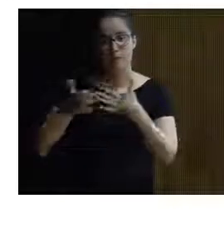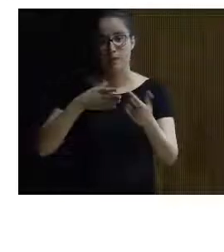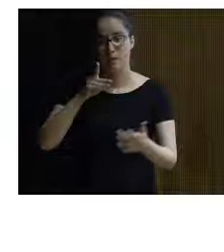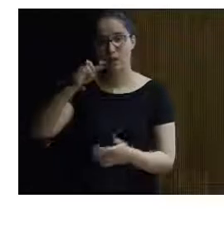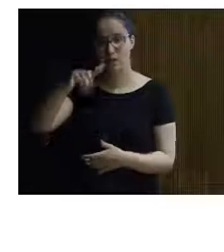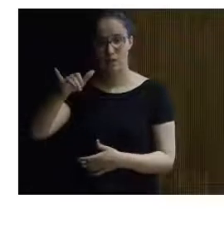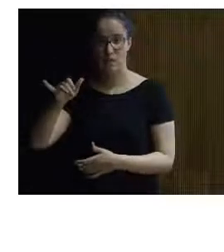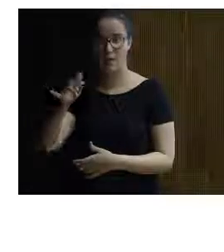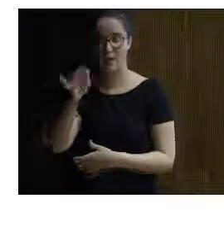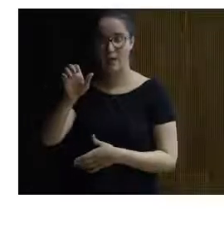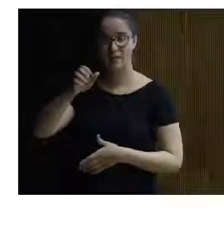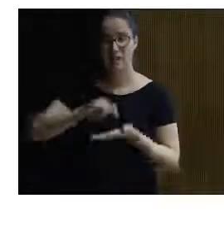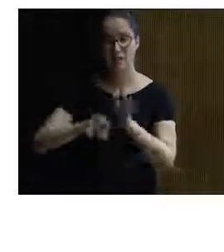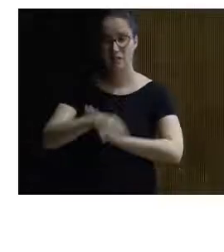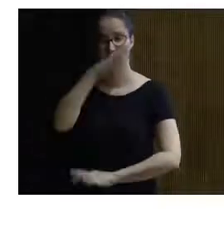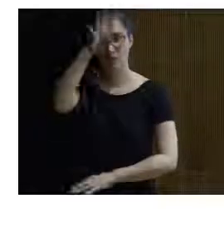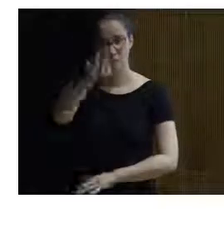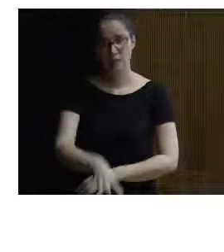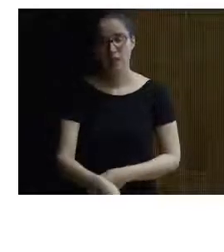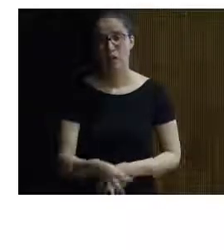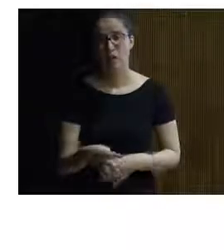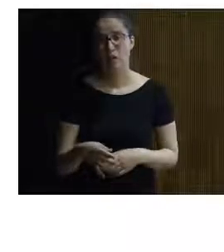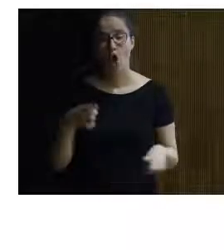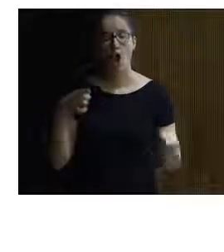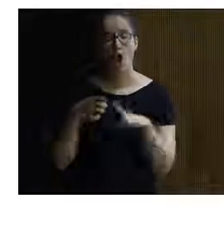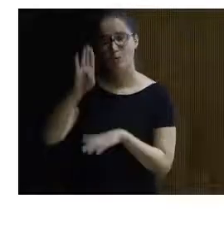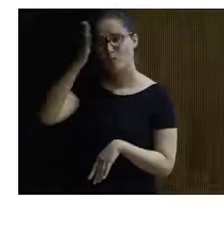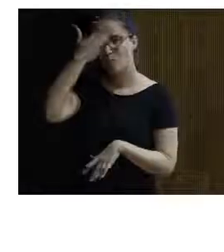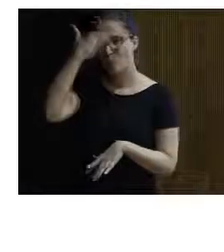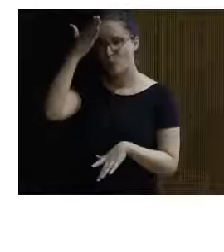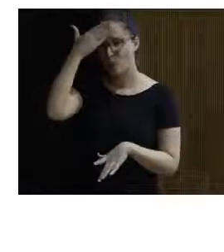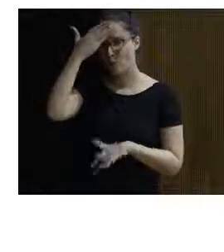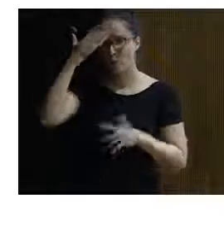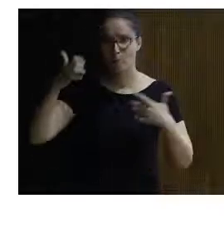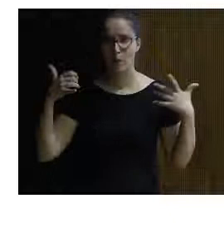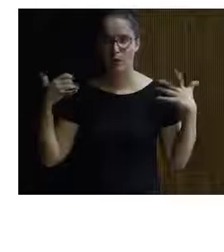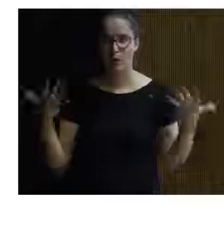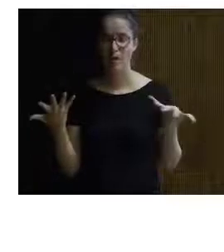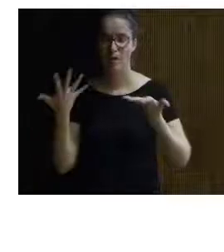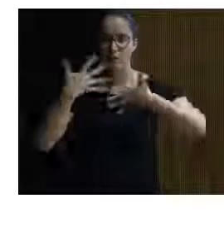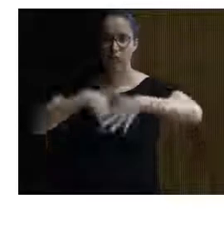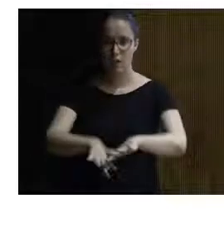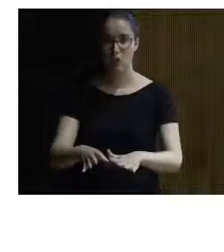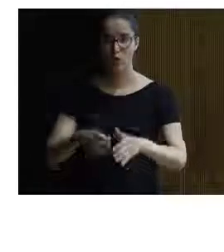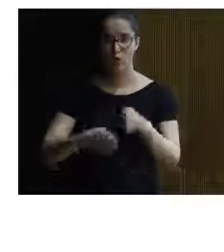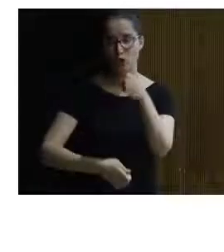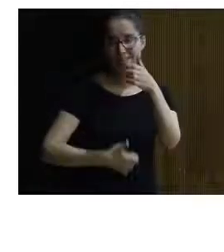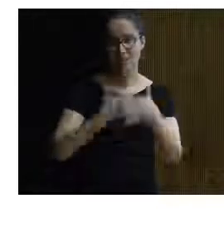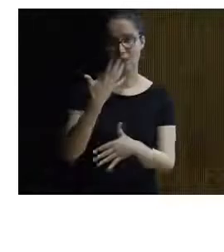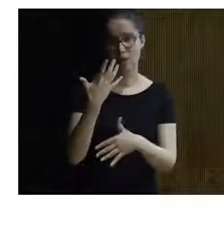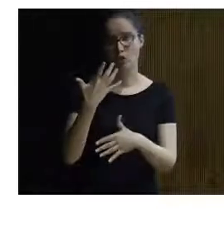Freix es un arquitecto catalán que digamos cuyo objetivo principal era sobre todo la integración de los edificios